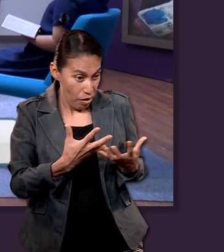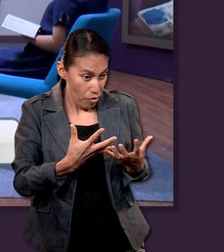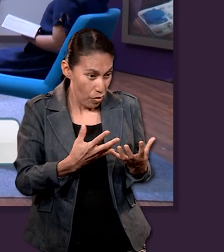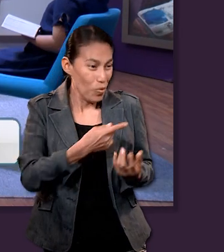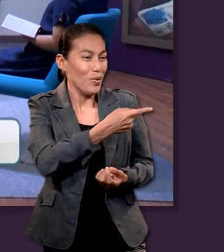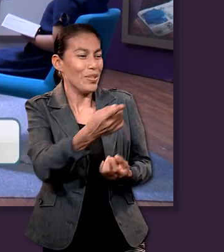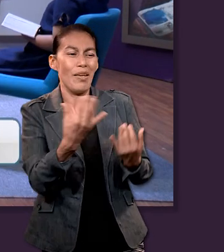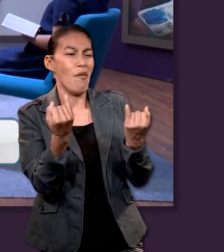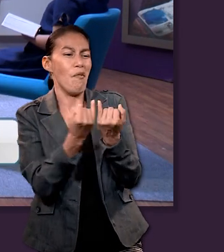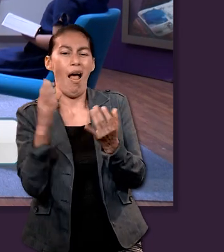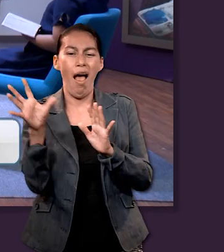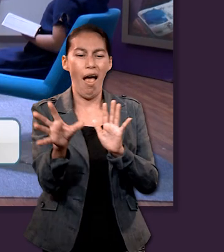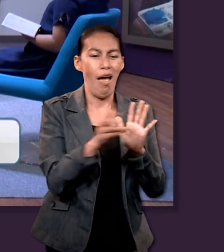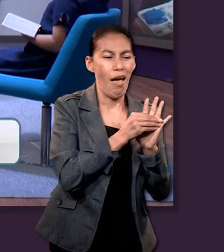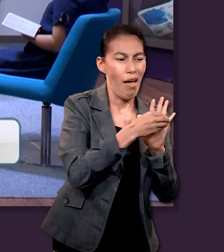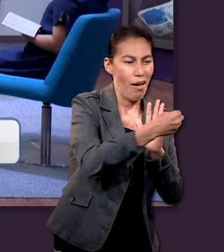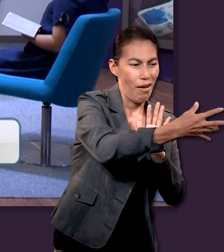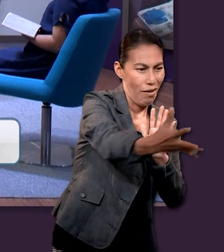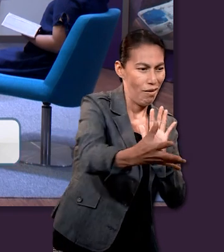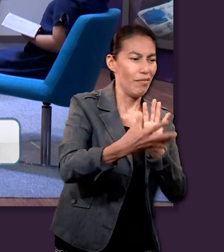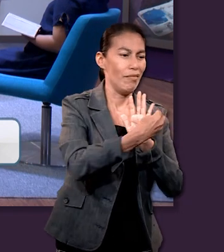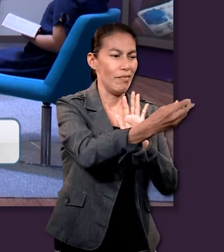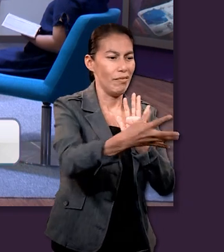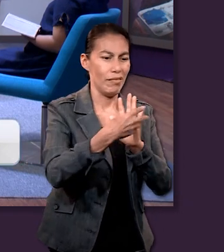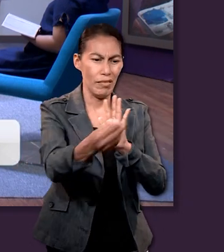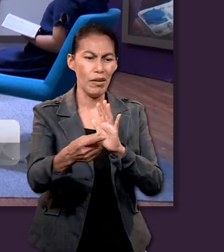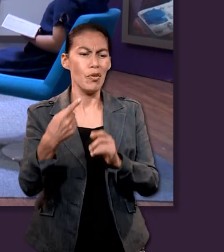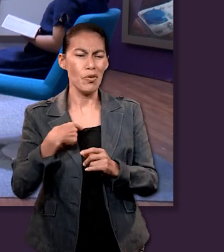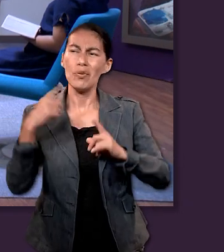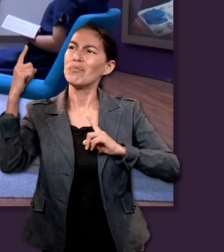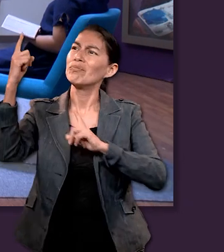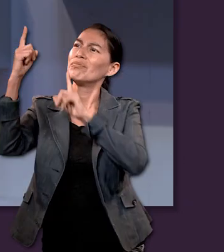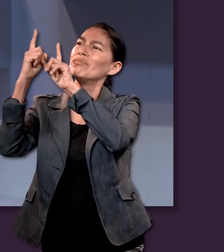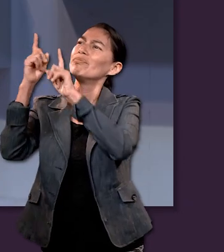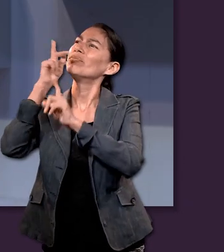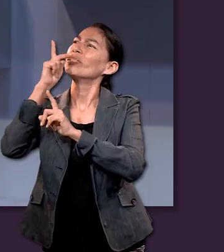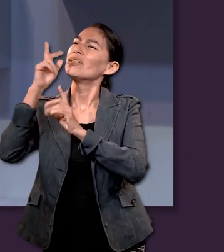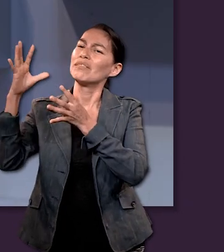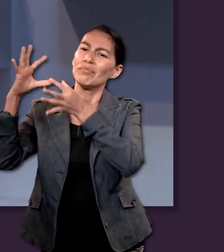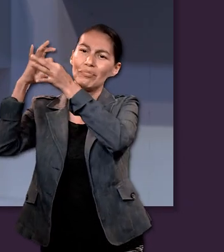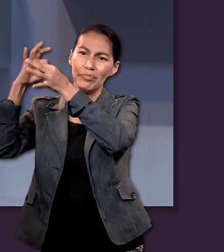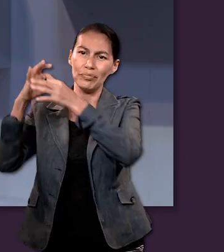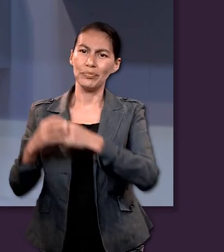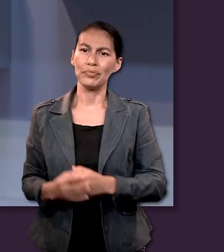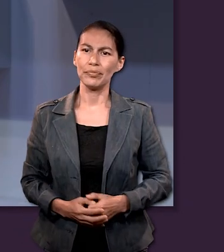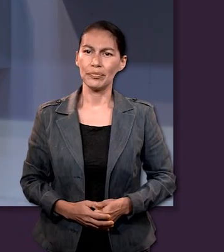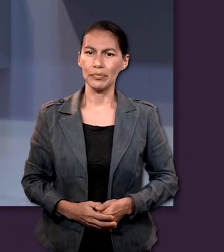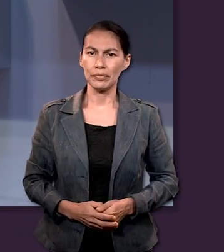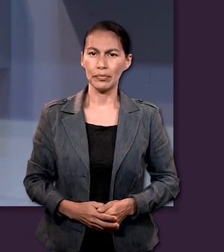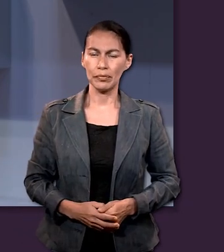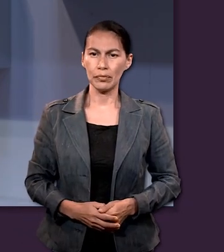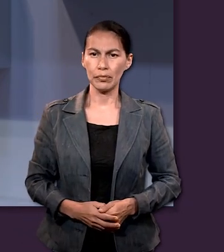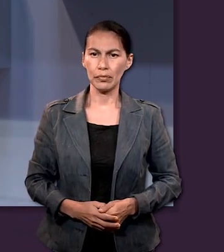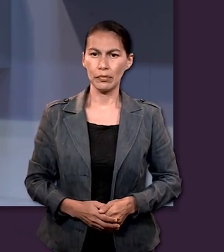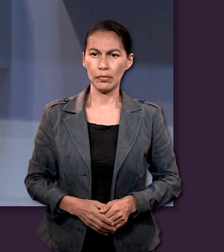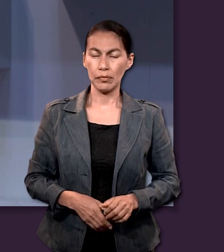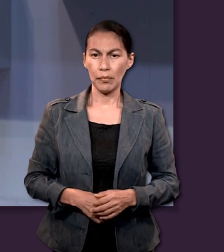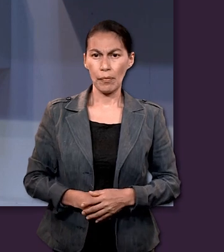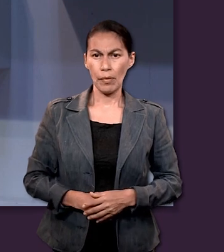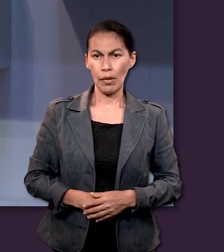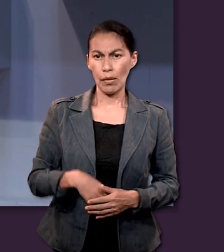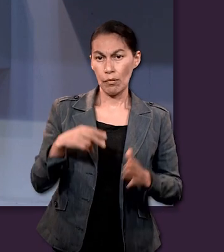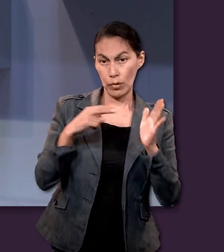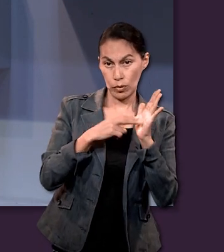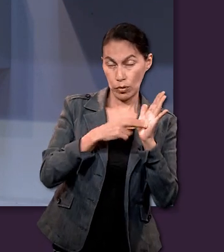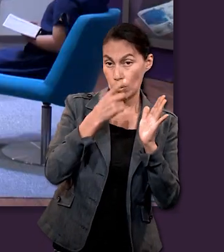en mí cree las obras que yo hago, Él las hará también. Y aún mayores hará porque yo voy al Padre. Y el